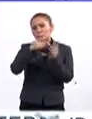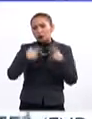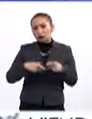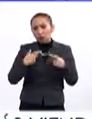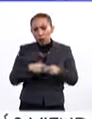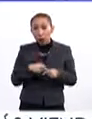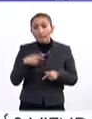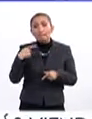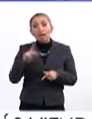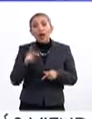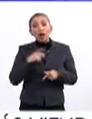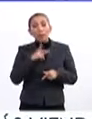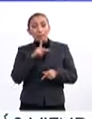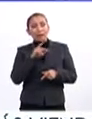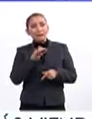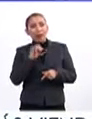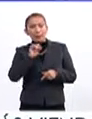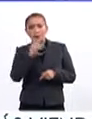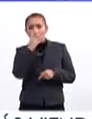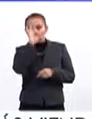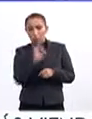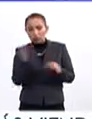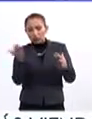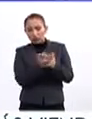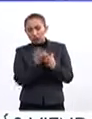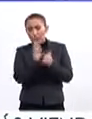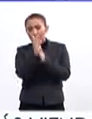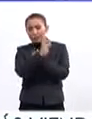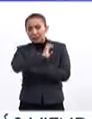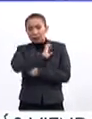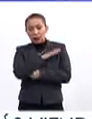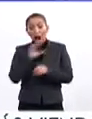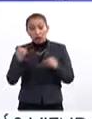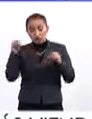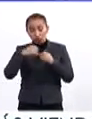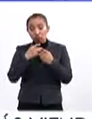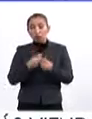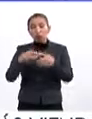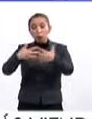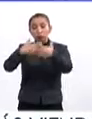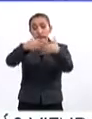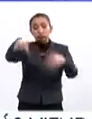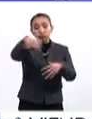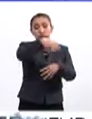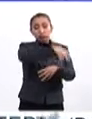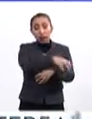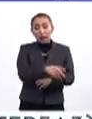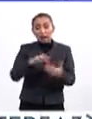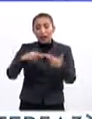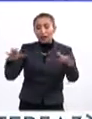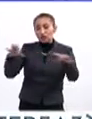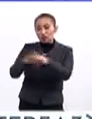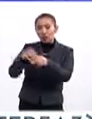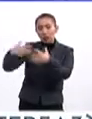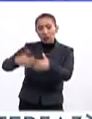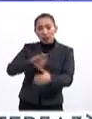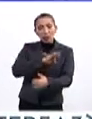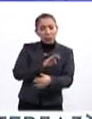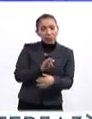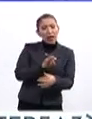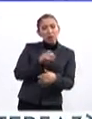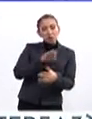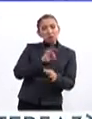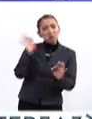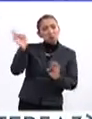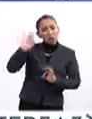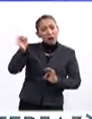pero en PIB e Industria somos 24% del país de España, o sea que hay mucha industria en el País Vasco. Hay mucha relación con la industria, hay mucha capacidad de